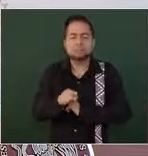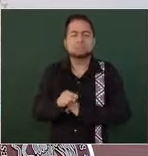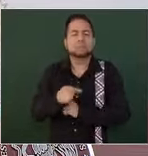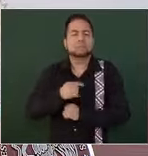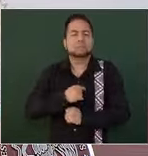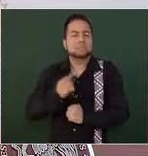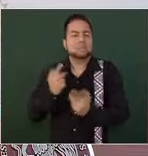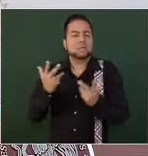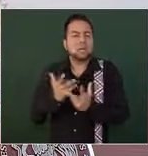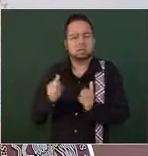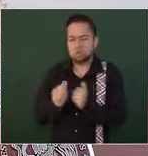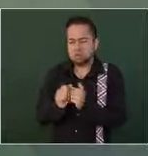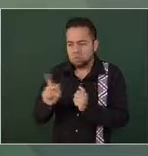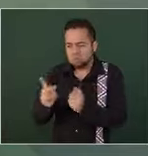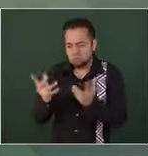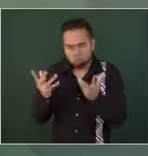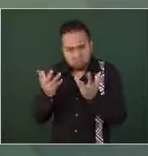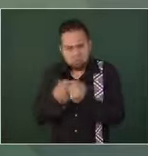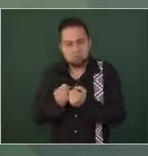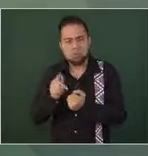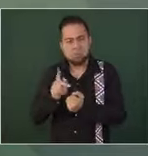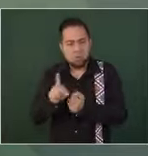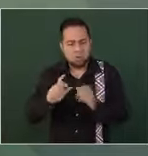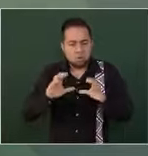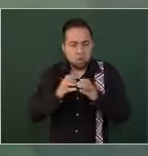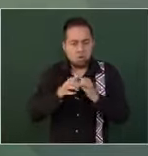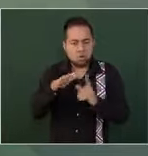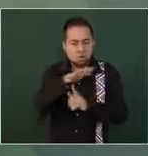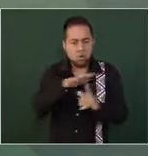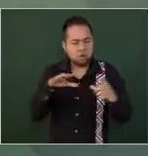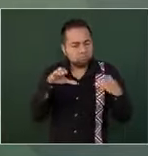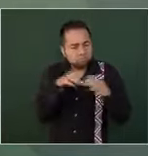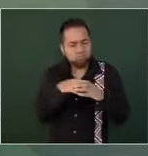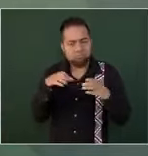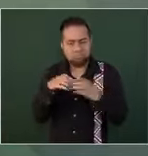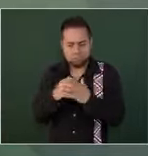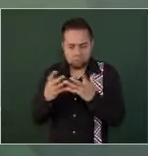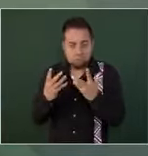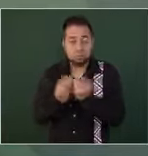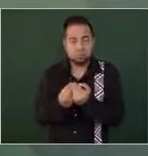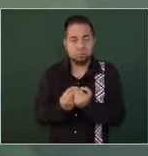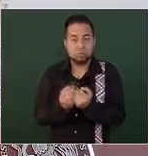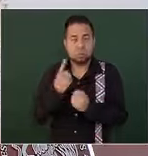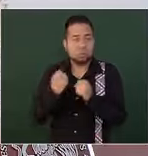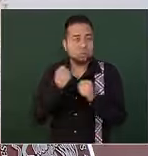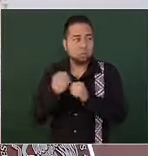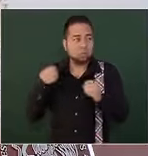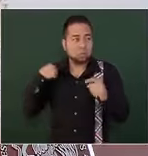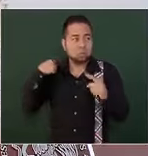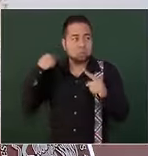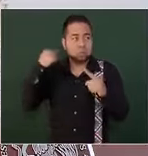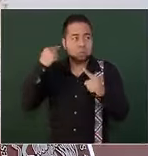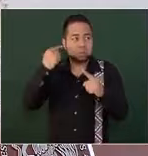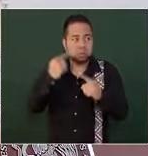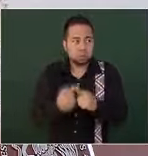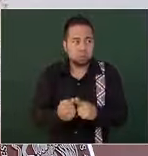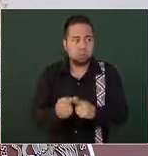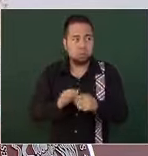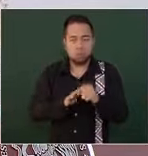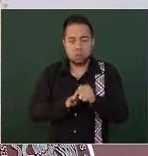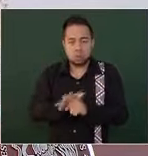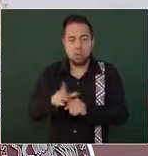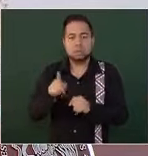con los pueblos y comunidades. En este primer año hemos recorrido incansablemente los